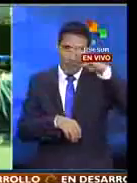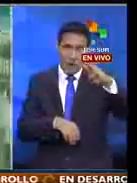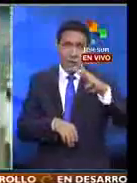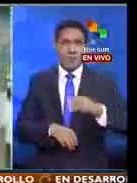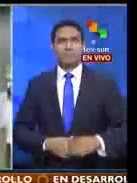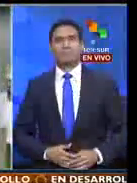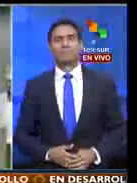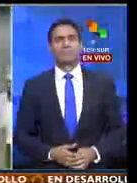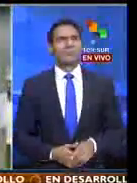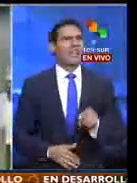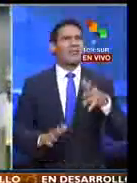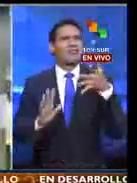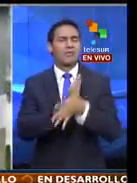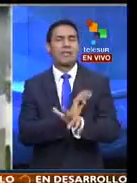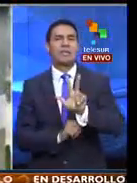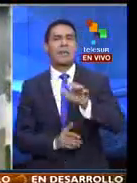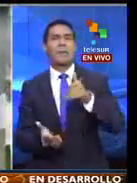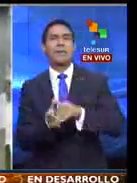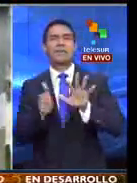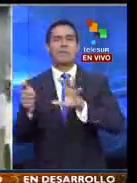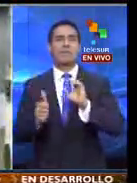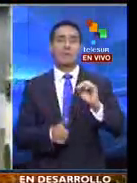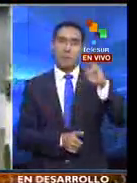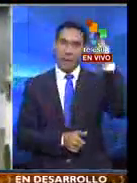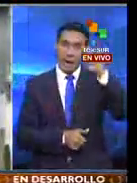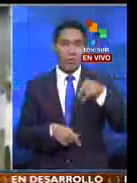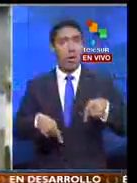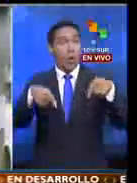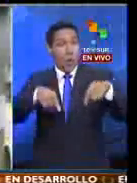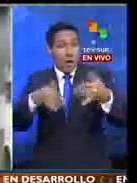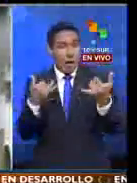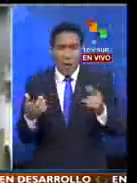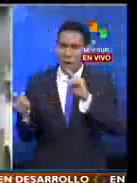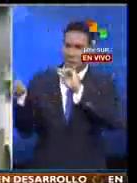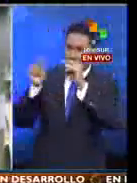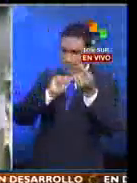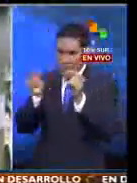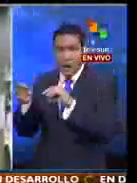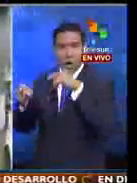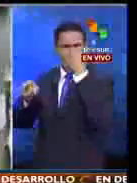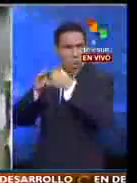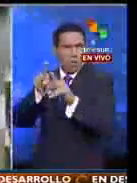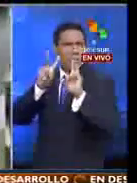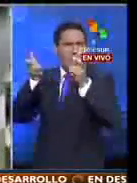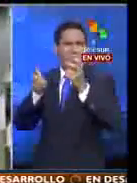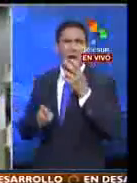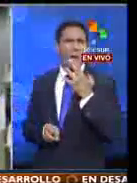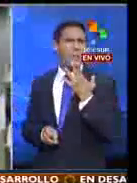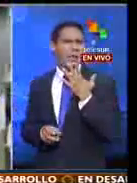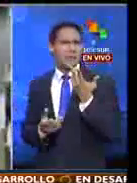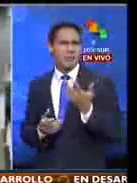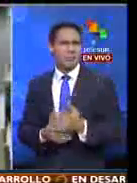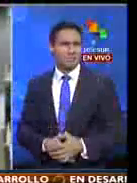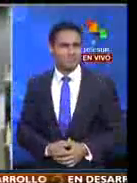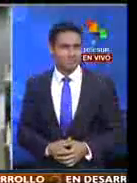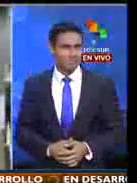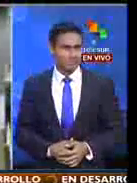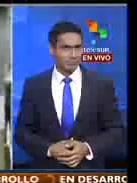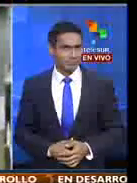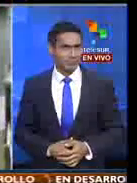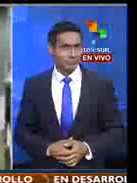esto referente a 3.600 maestros. Hoy se iban a discutir otras cuestiones, como la cuestión de los